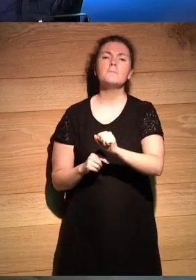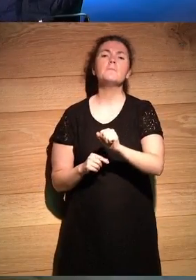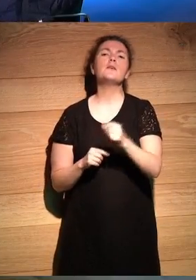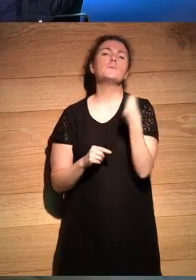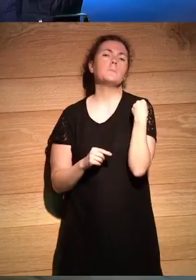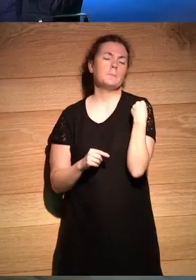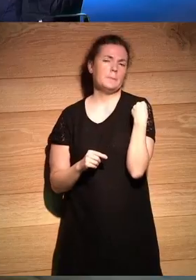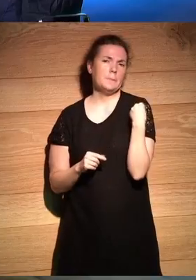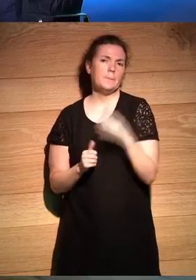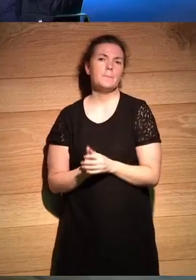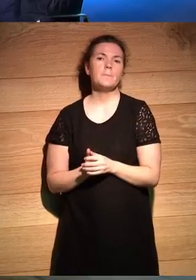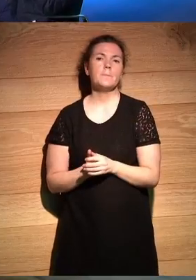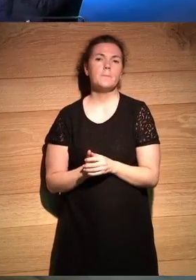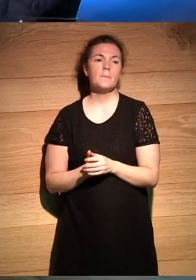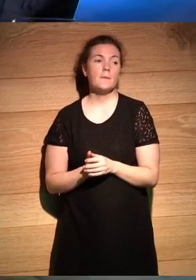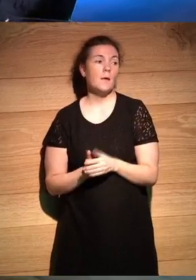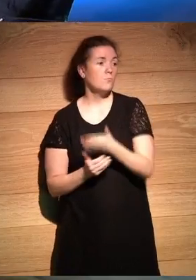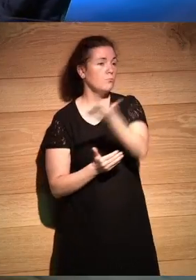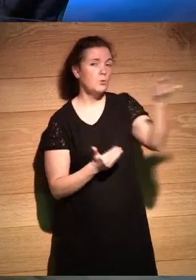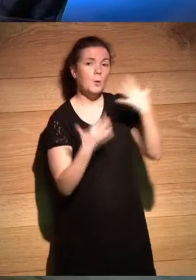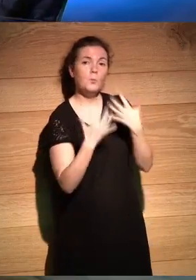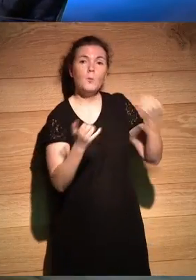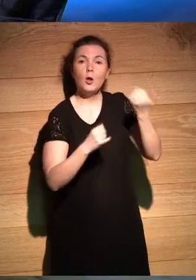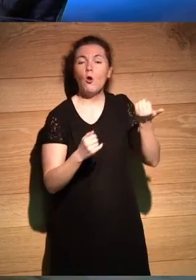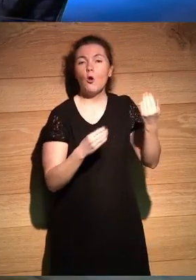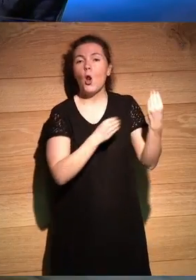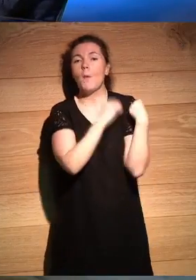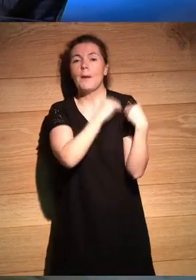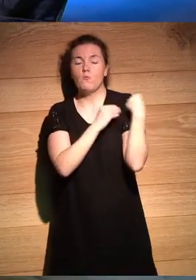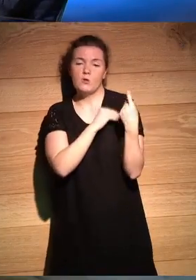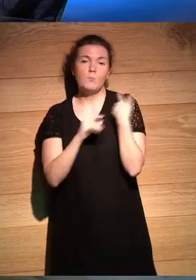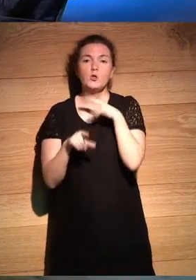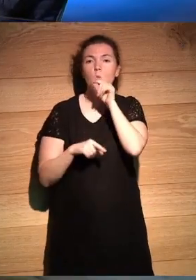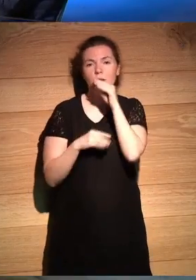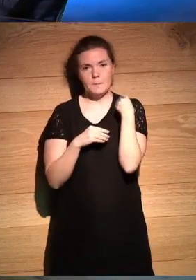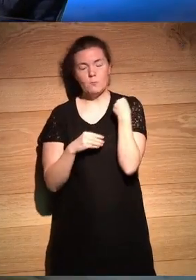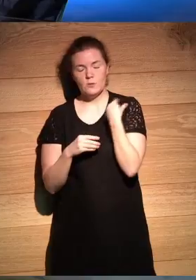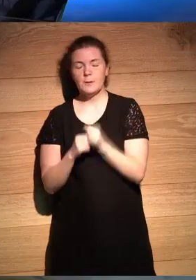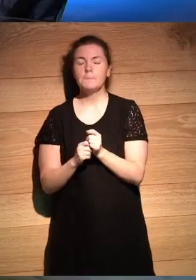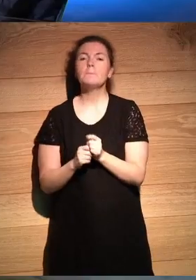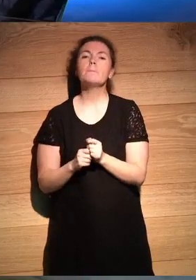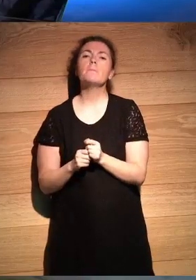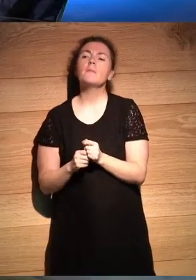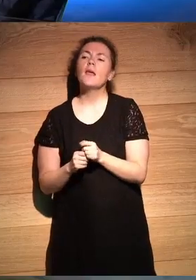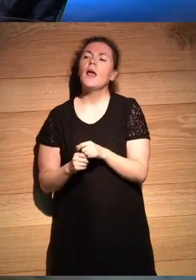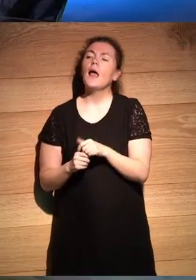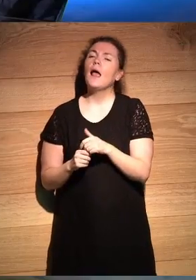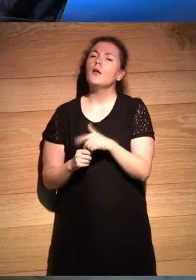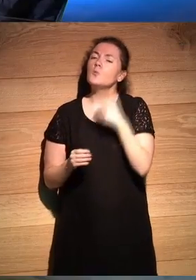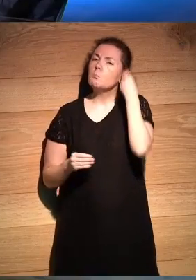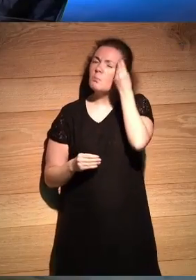María Molinos sí María Molinos ya que nos preguntan ustedes pues nos preguntan por esto de Twitter y tal si creen que tiene